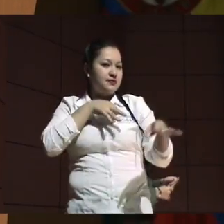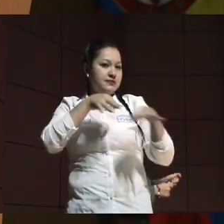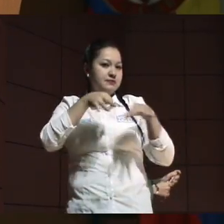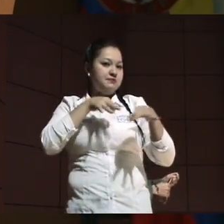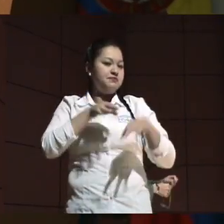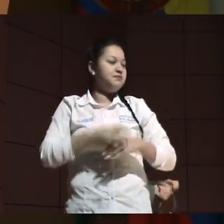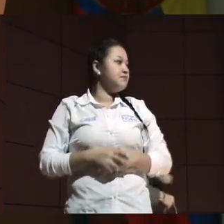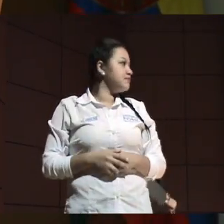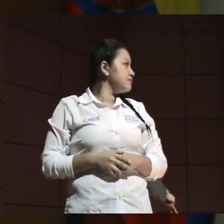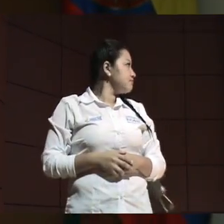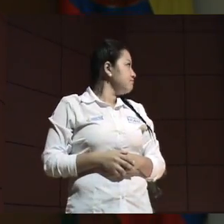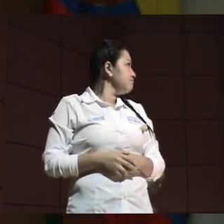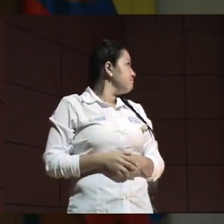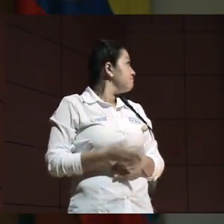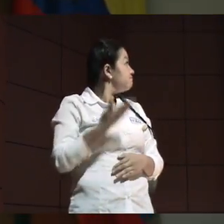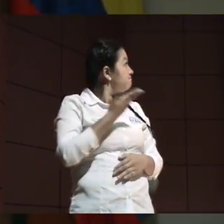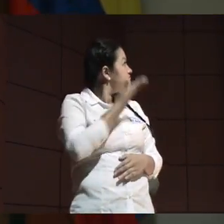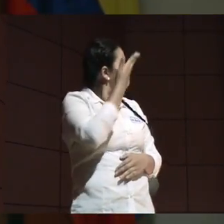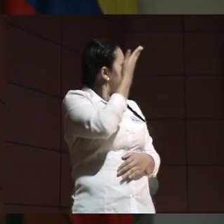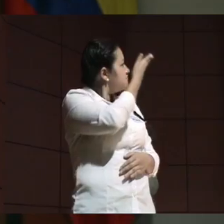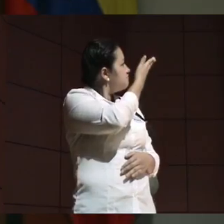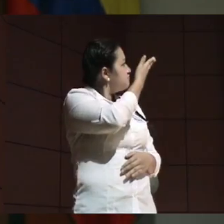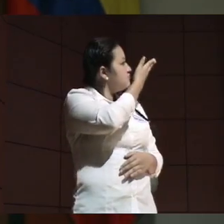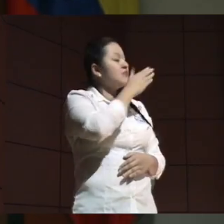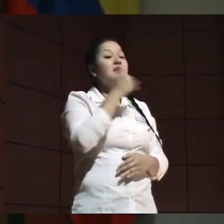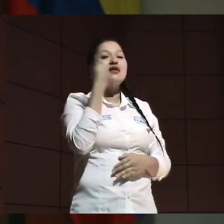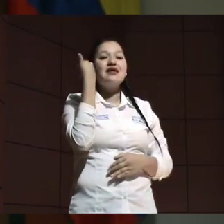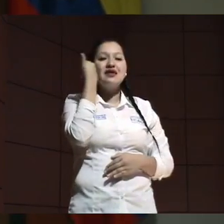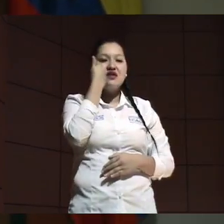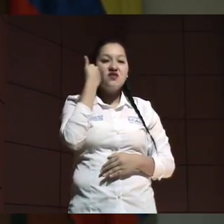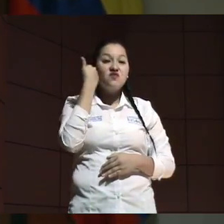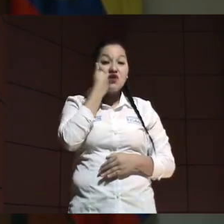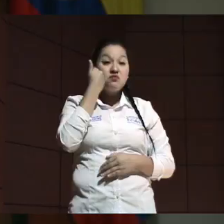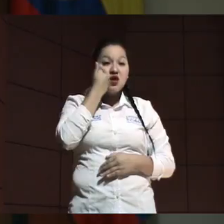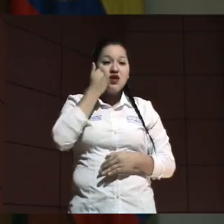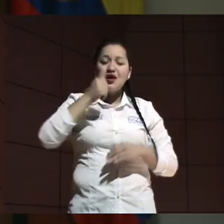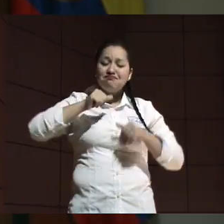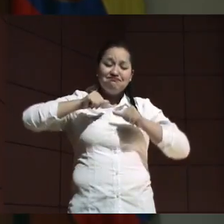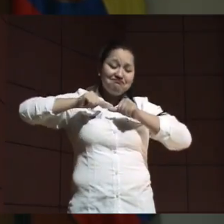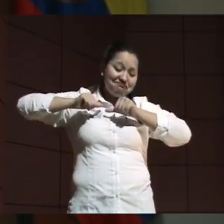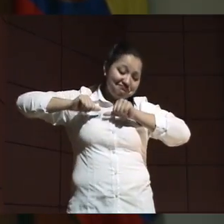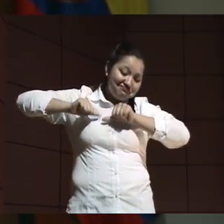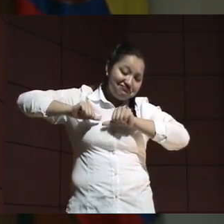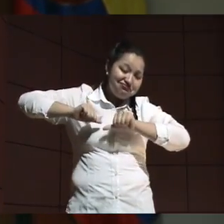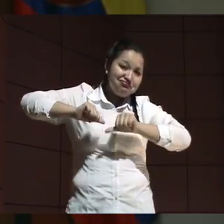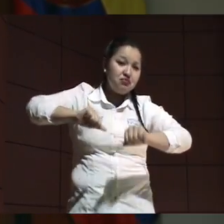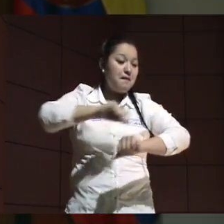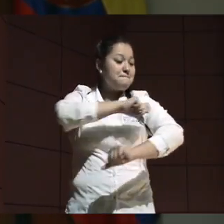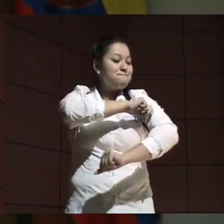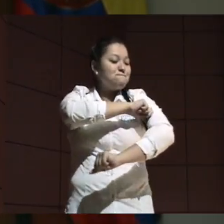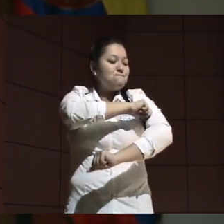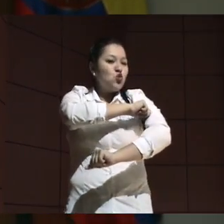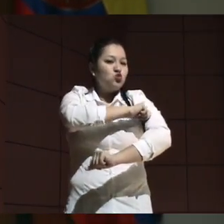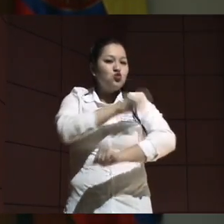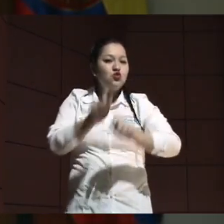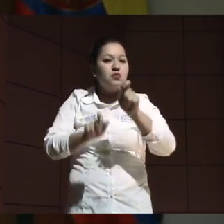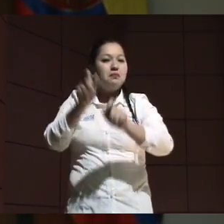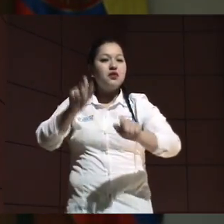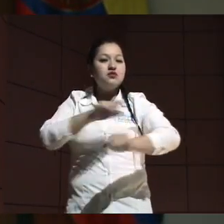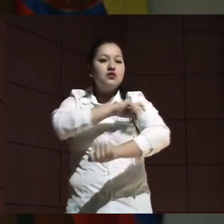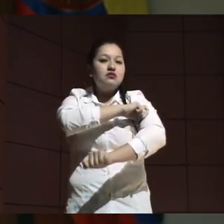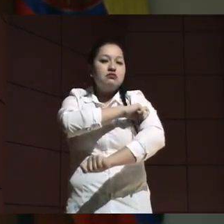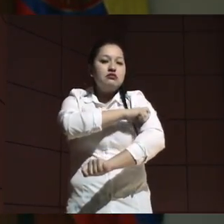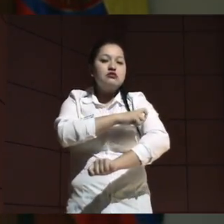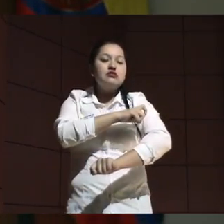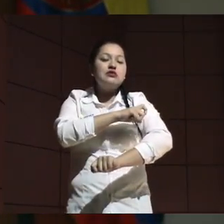¿Qué es la esclerosis lateral amiotrófica? Es una enfermedad progresiva en la cual los músculos del paciente se debilitan y se